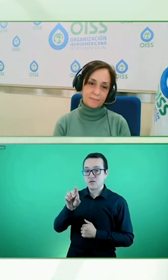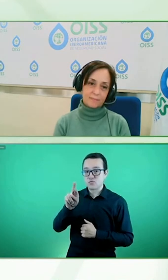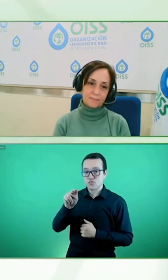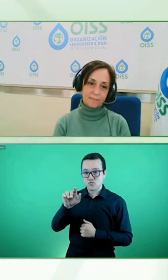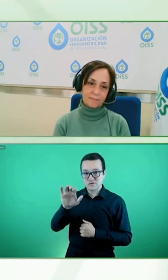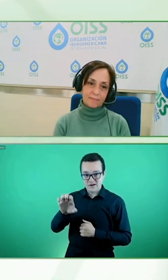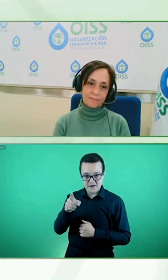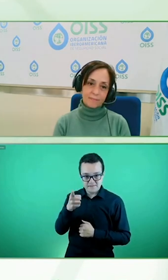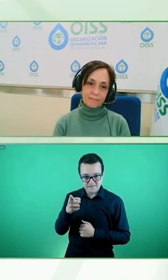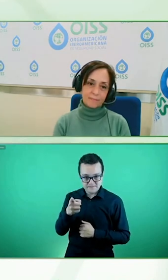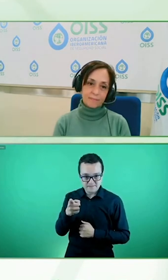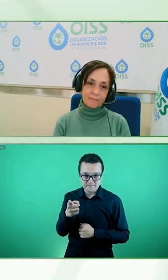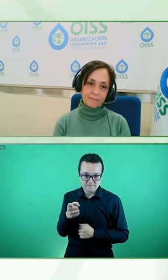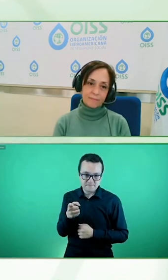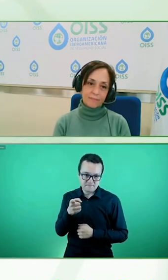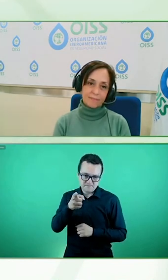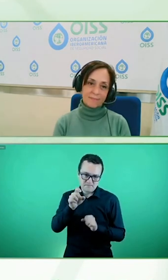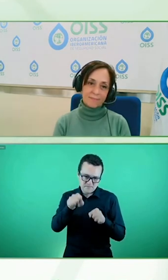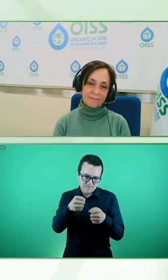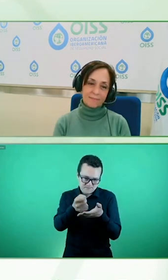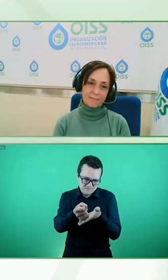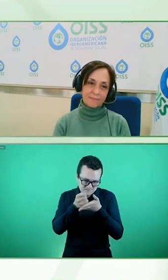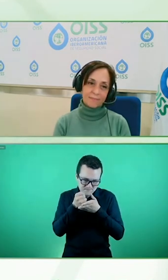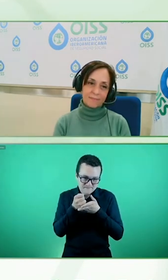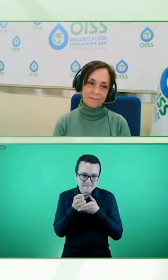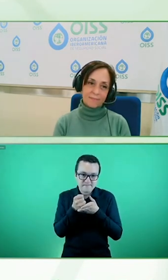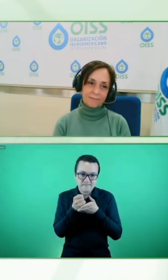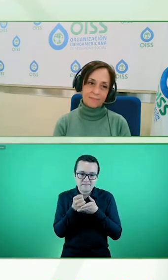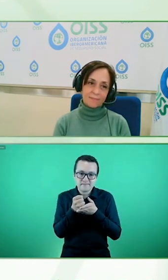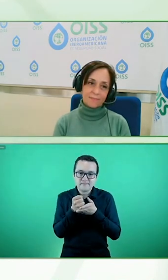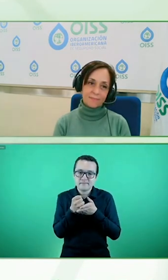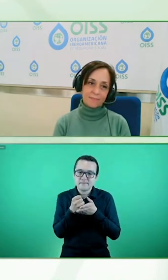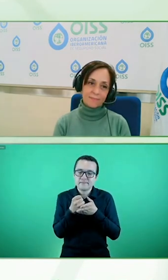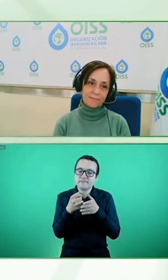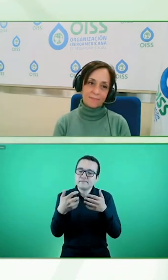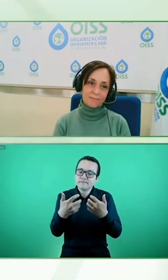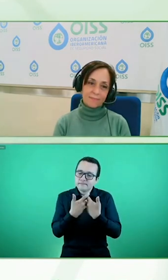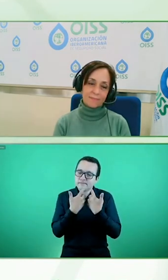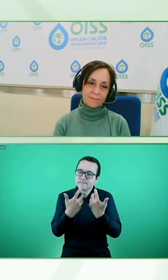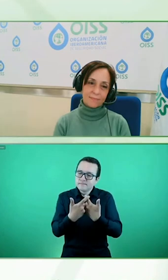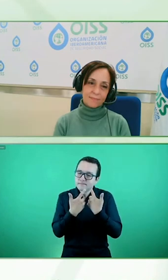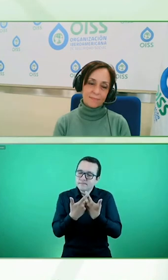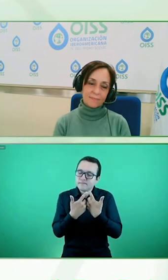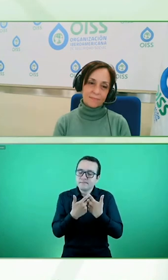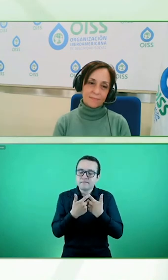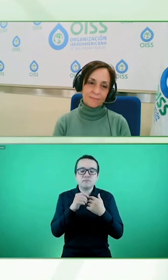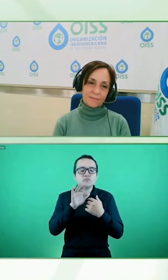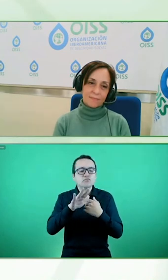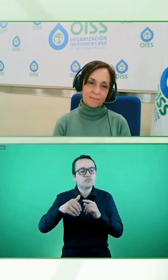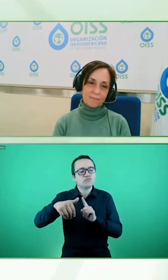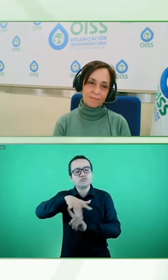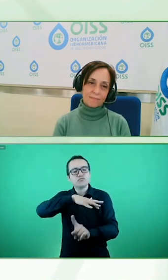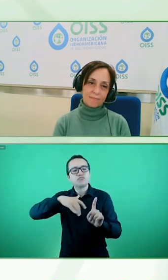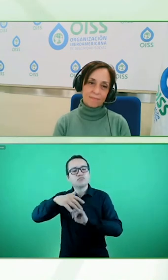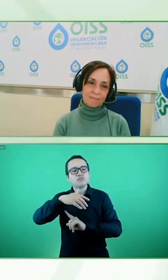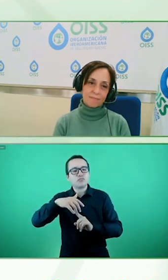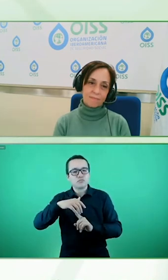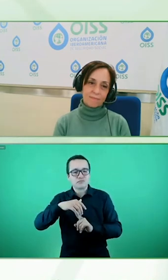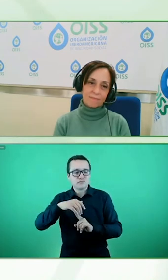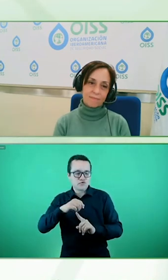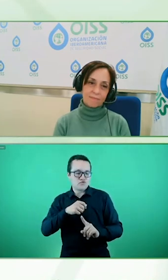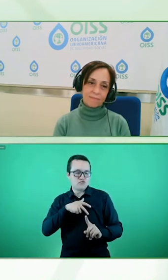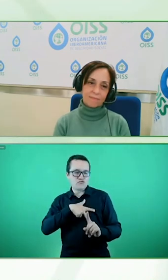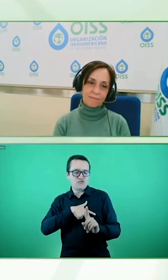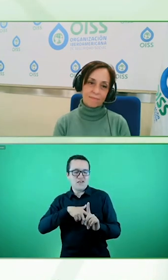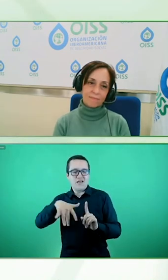nos puedes ayudar a entender la perspectiva desde la sociedad civil dado que tú trabajas en un grupo social hemos